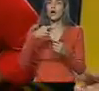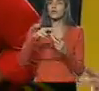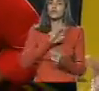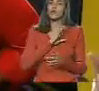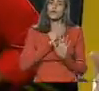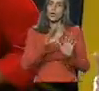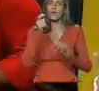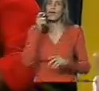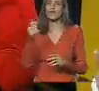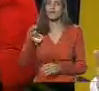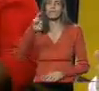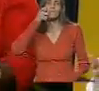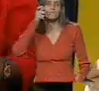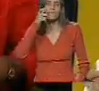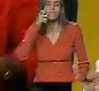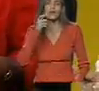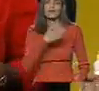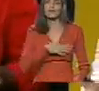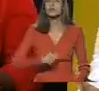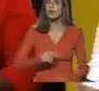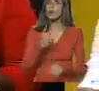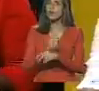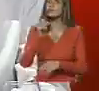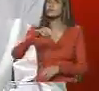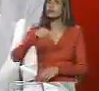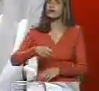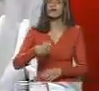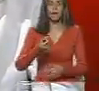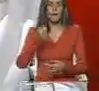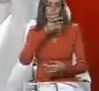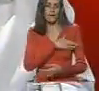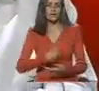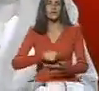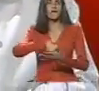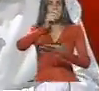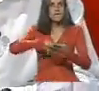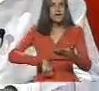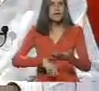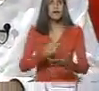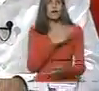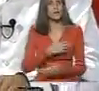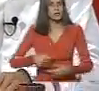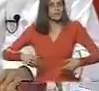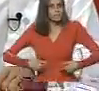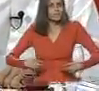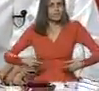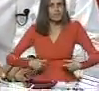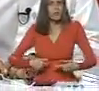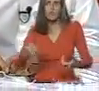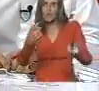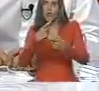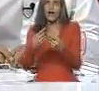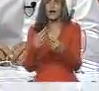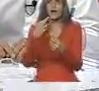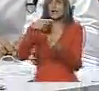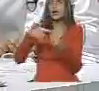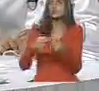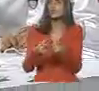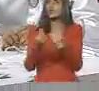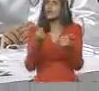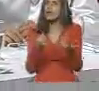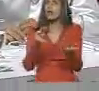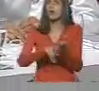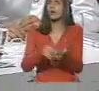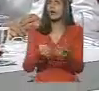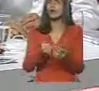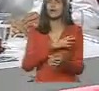a ser vigilantes. El presidente cumple, el presidente firma, el presidente se esfuerza por buscar los recursos, Chávez no